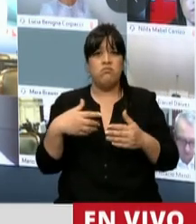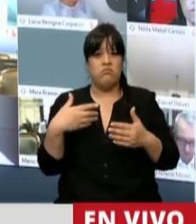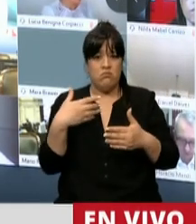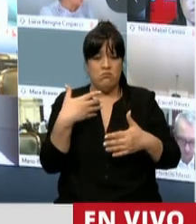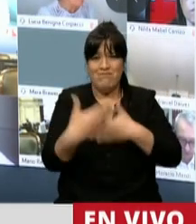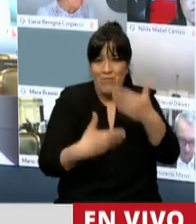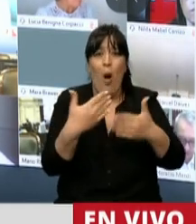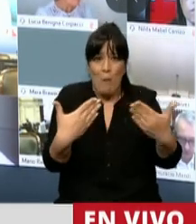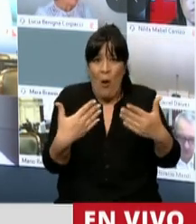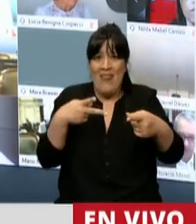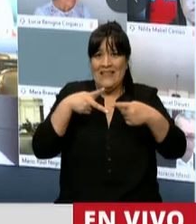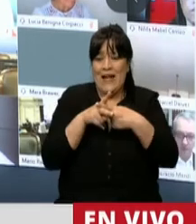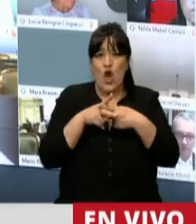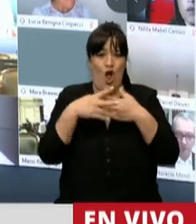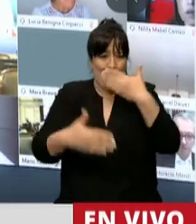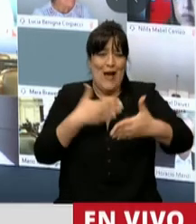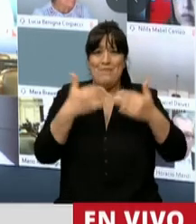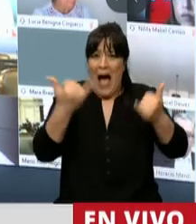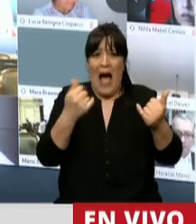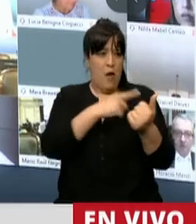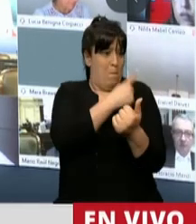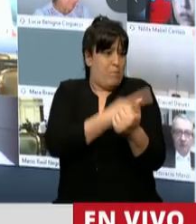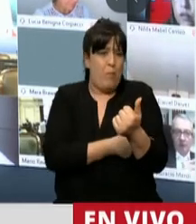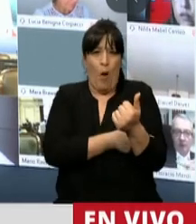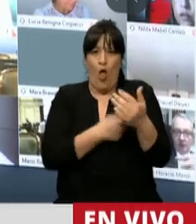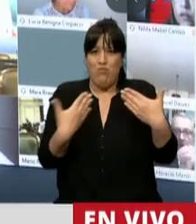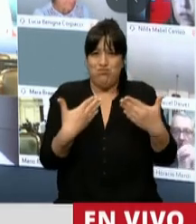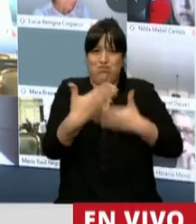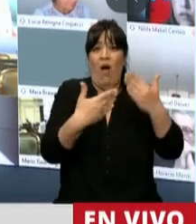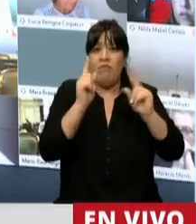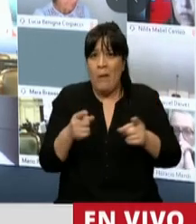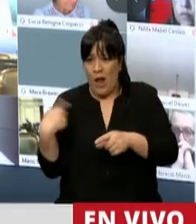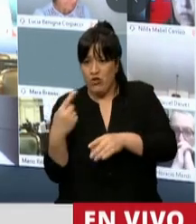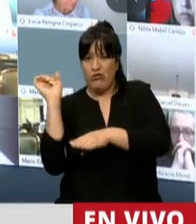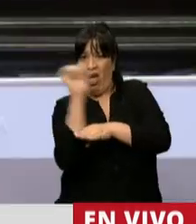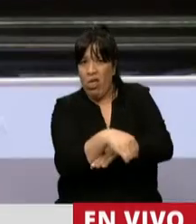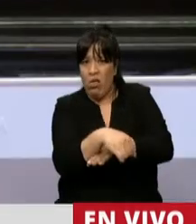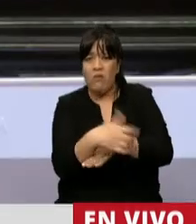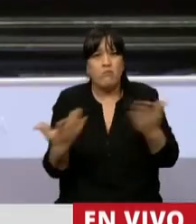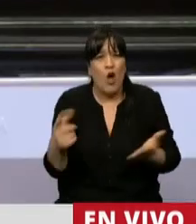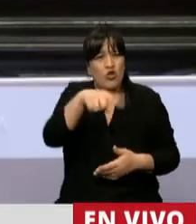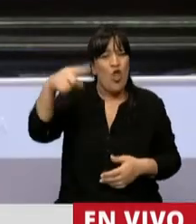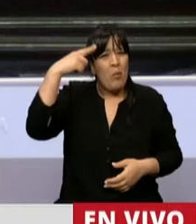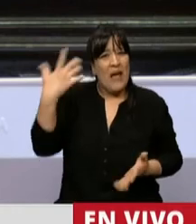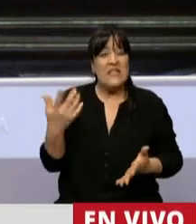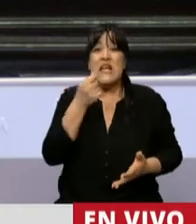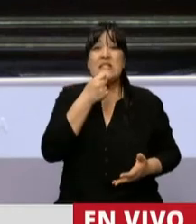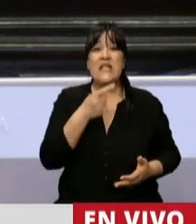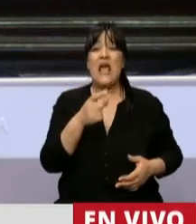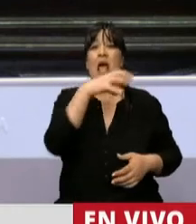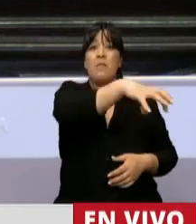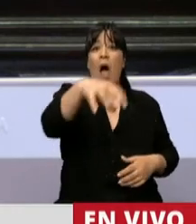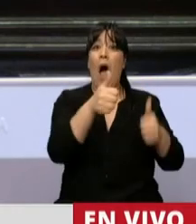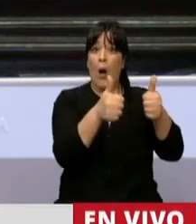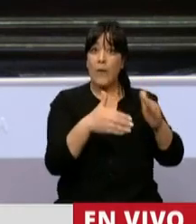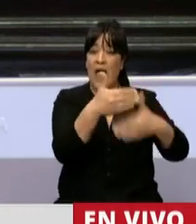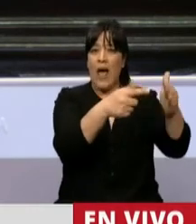adelante, a este sector que tiene una enorme potencia, también le damos la espalda. Por esa falsa concepción de que si hay un sector que